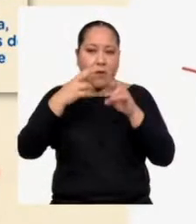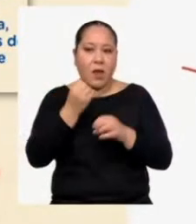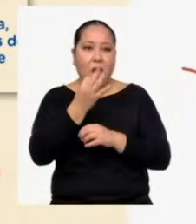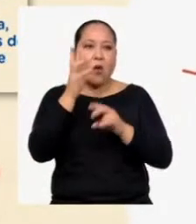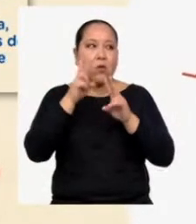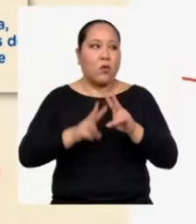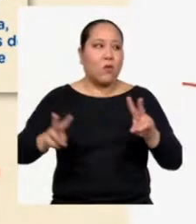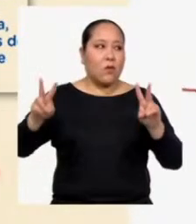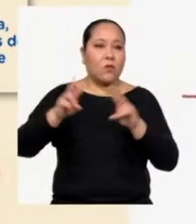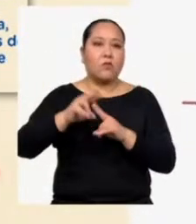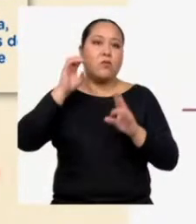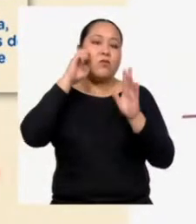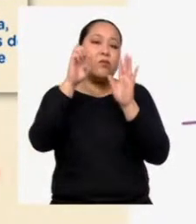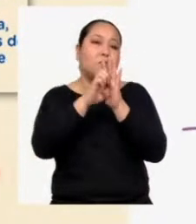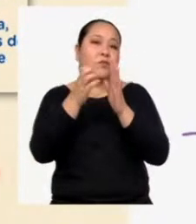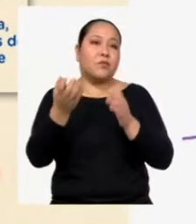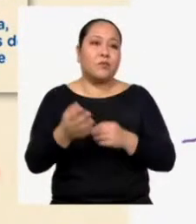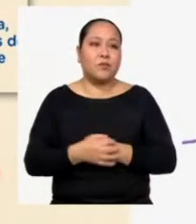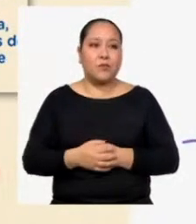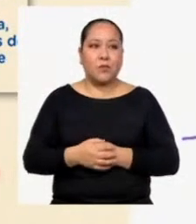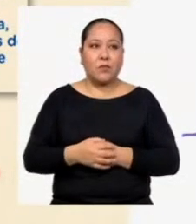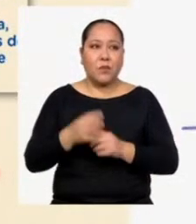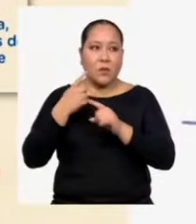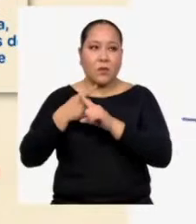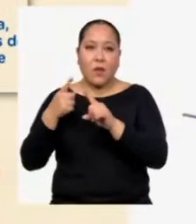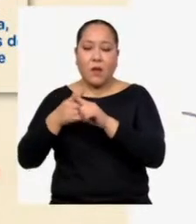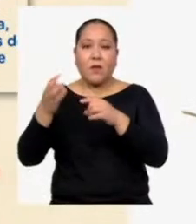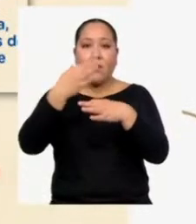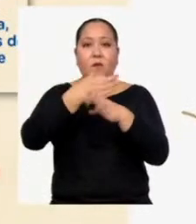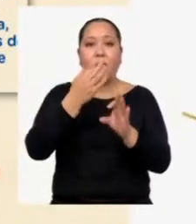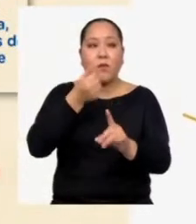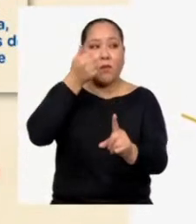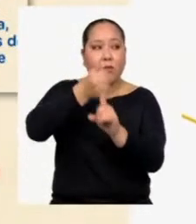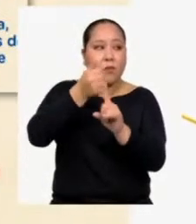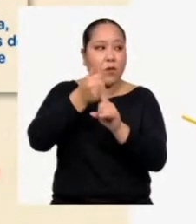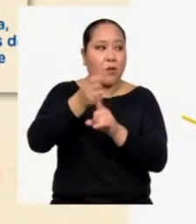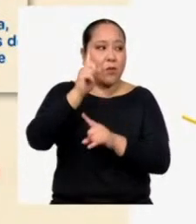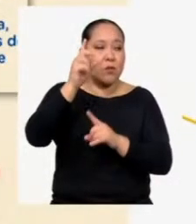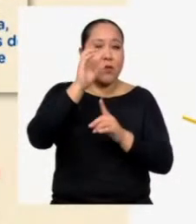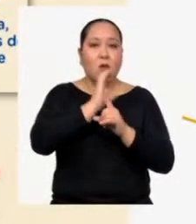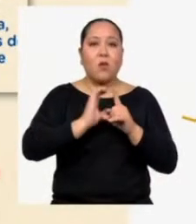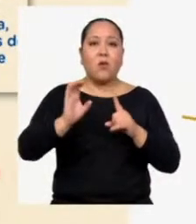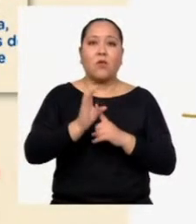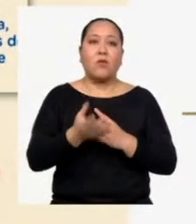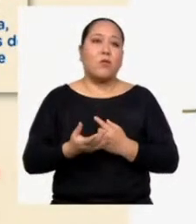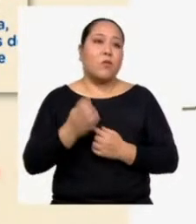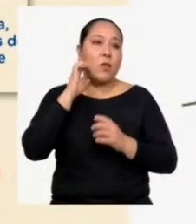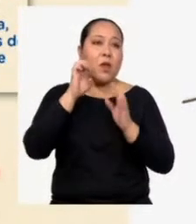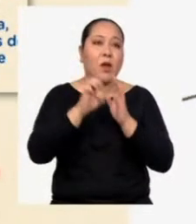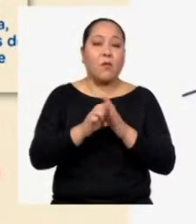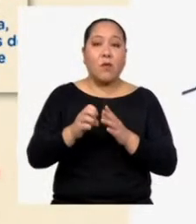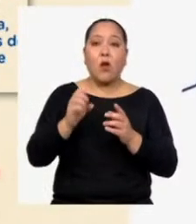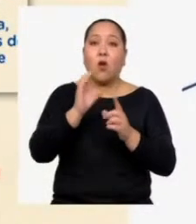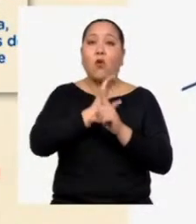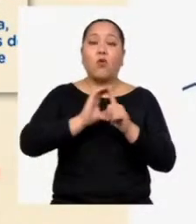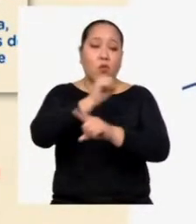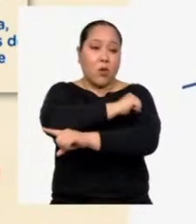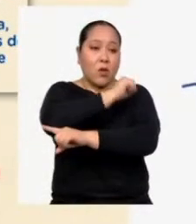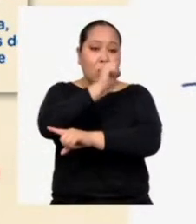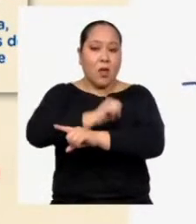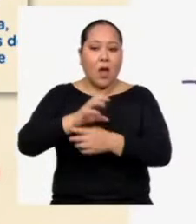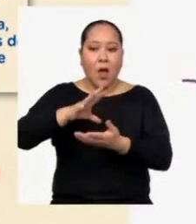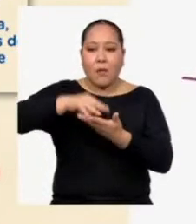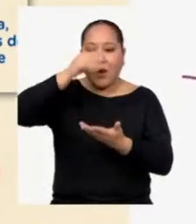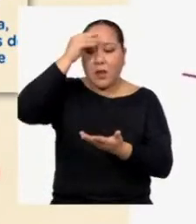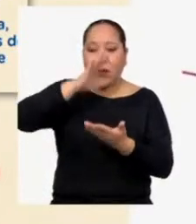Por ejemplo, a través de actividades propias de una cultura Como la andina Aprendemos del trabajo que